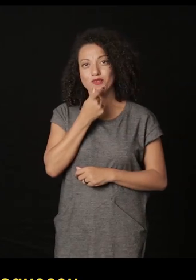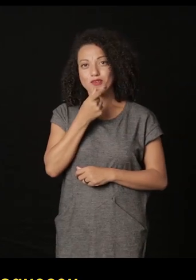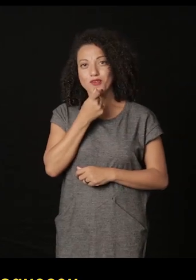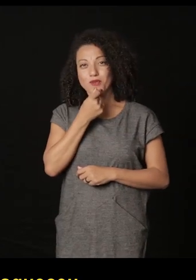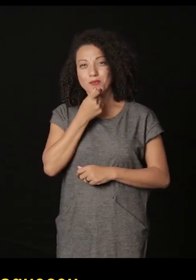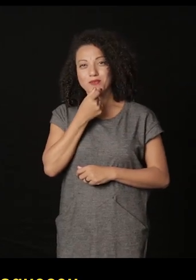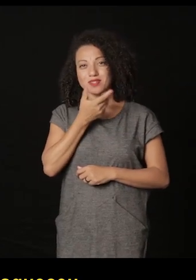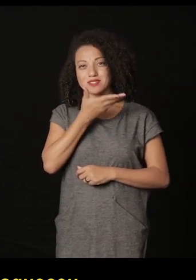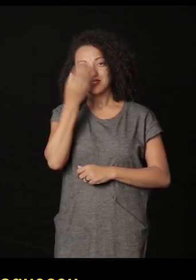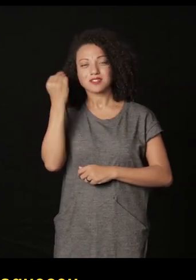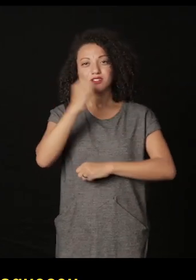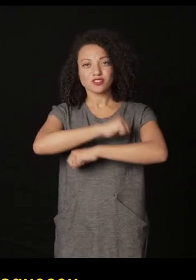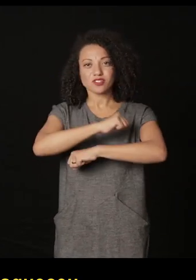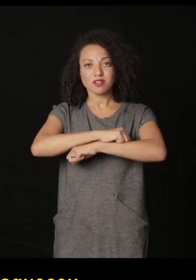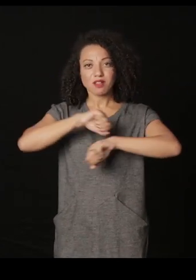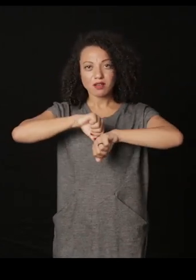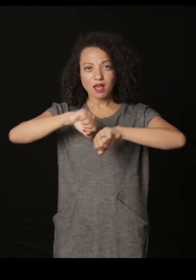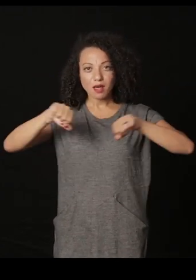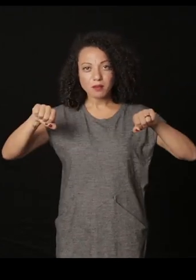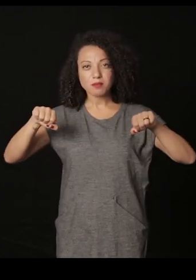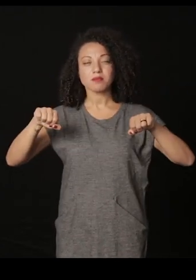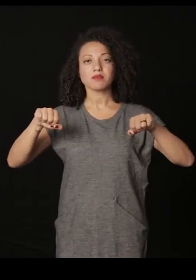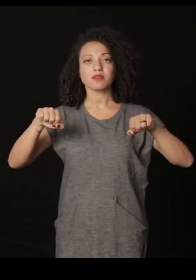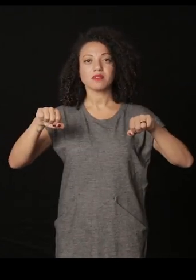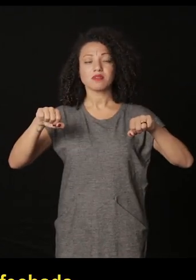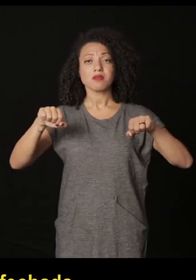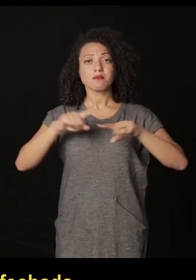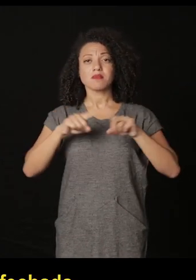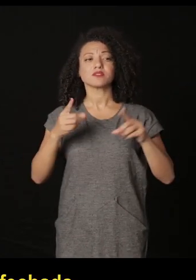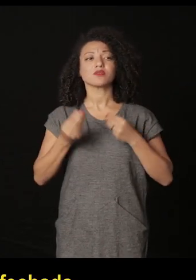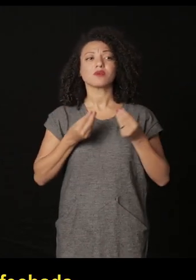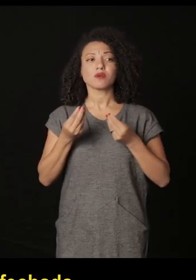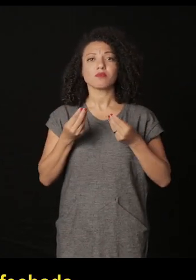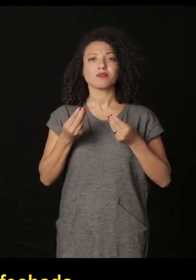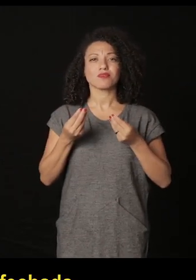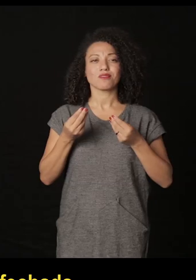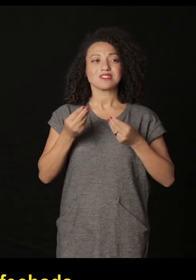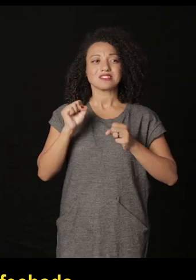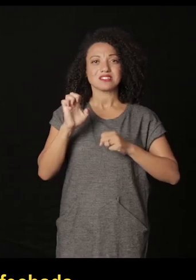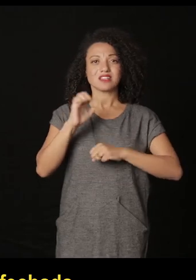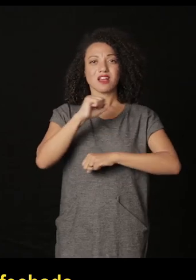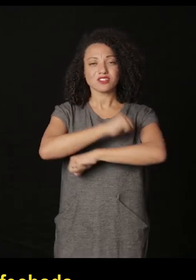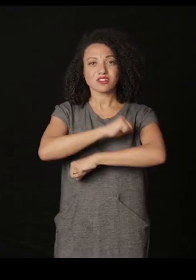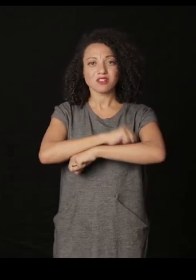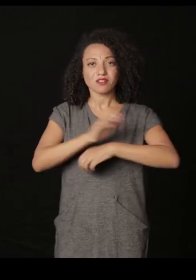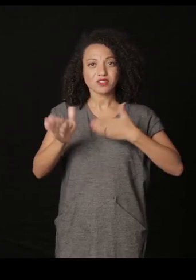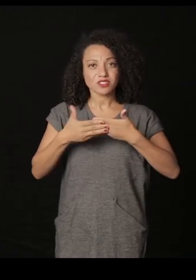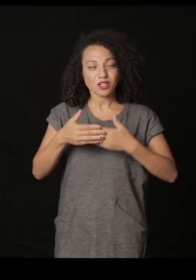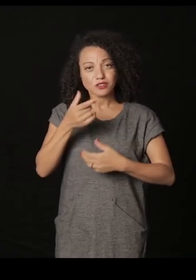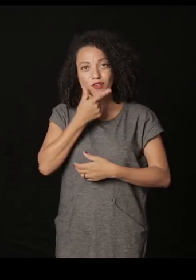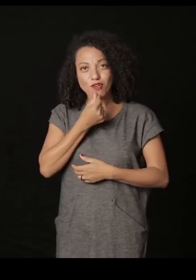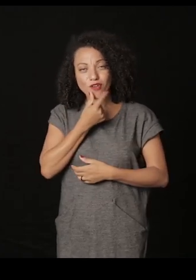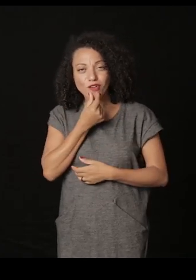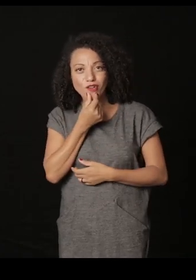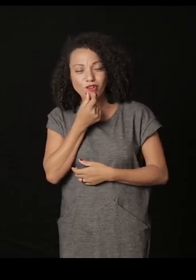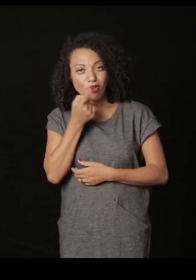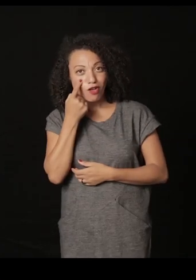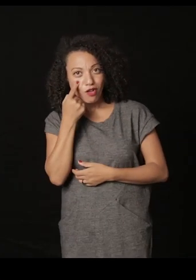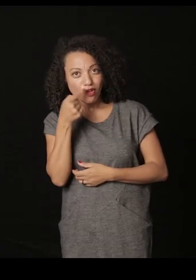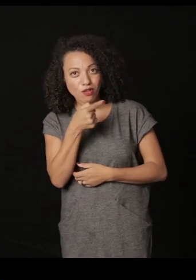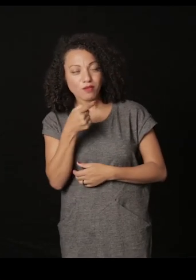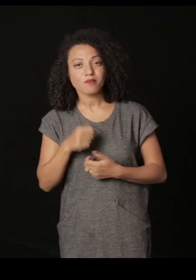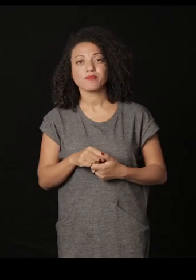ocurre aquí que el hombre olvidó de abrir la janela para disparar. Él iba a disparar más con la janela fechada. Oye